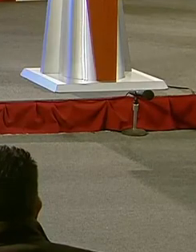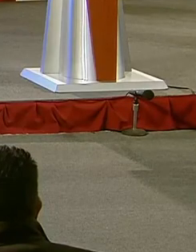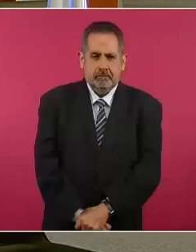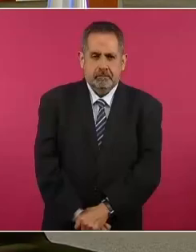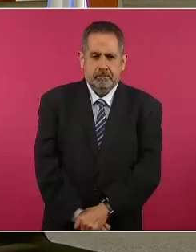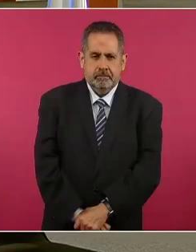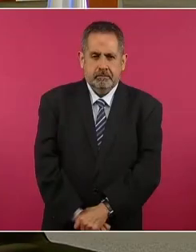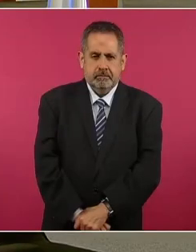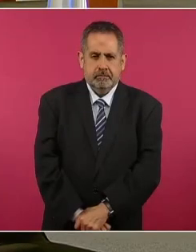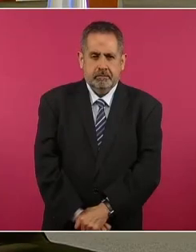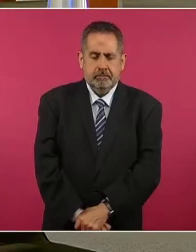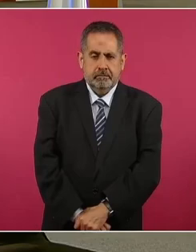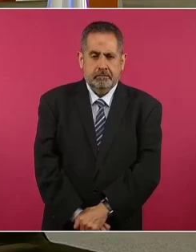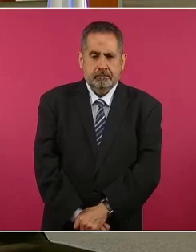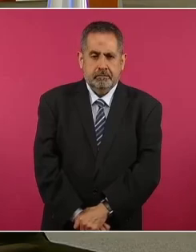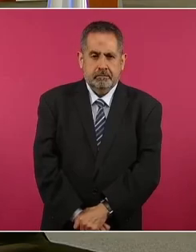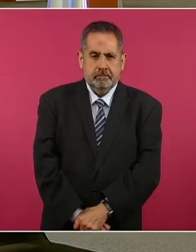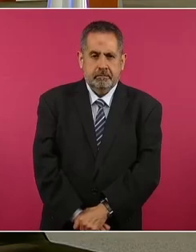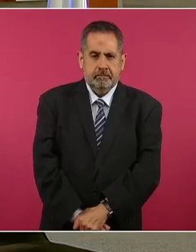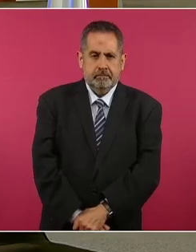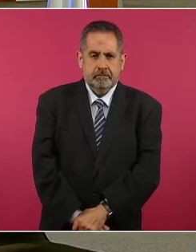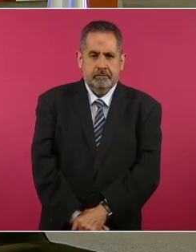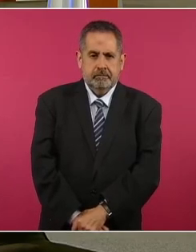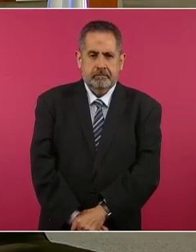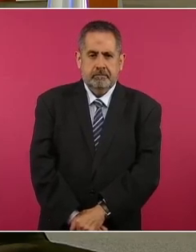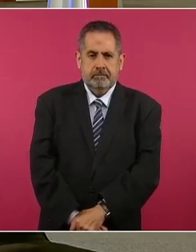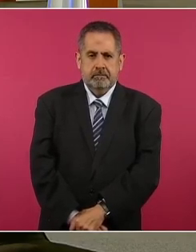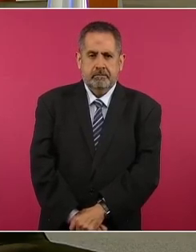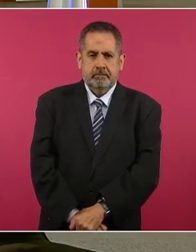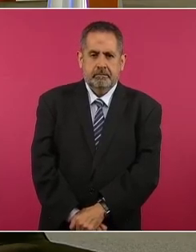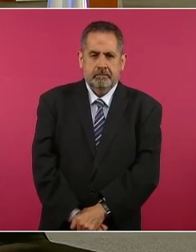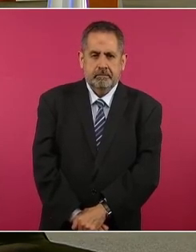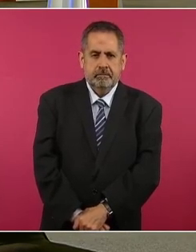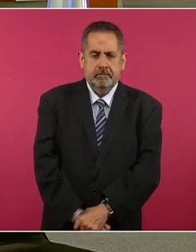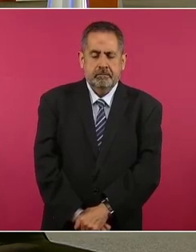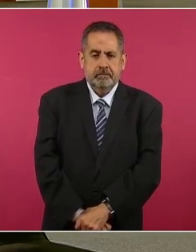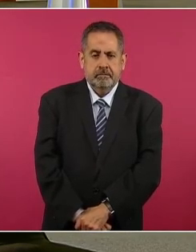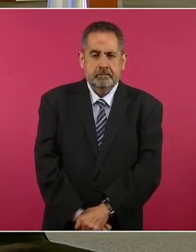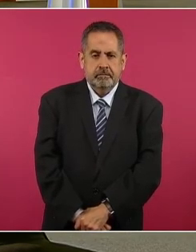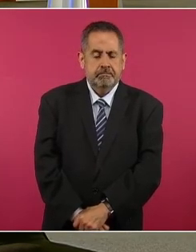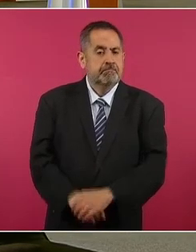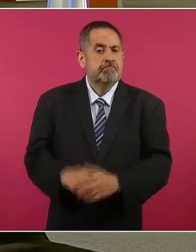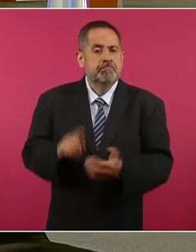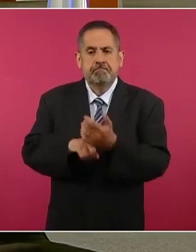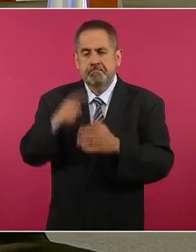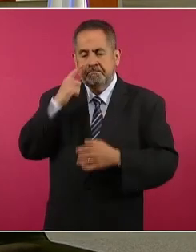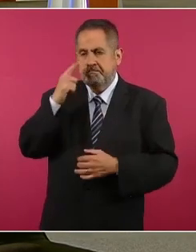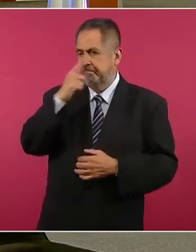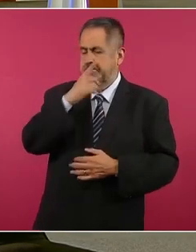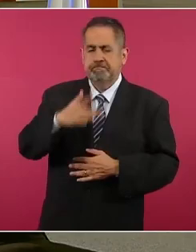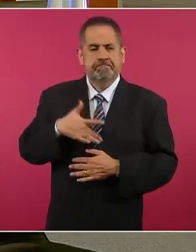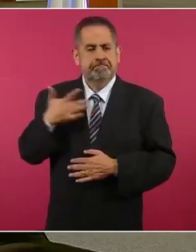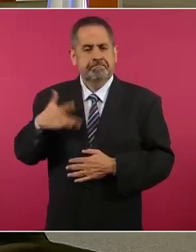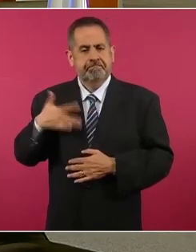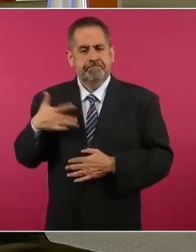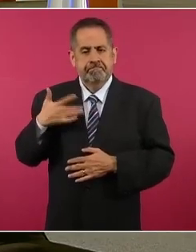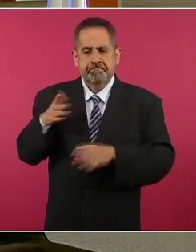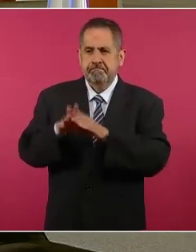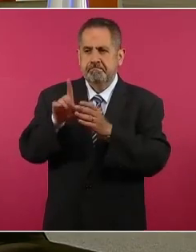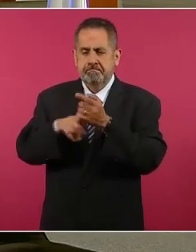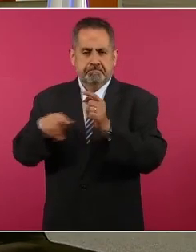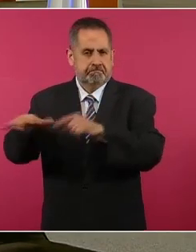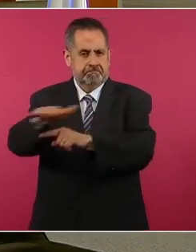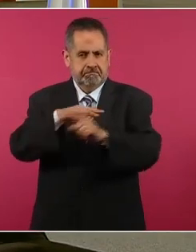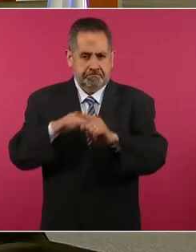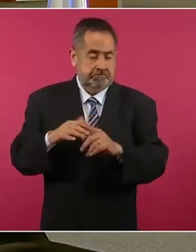es percepción, pero